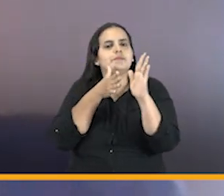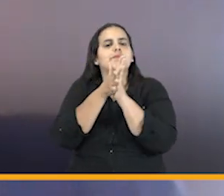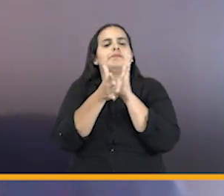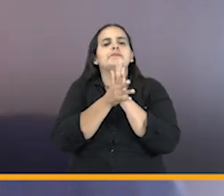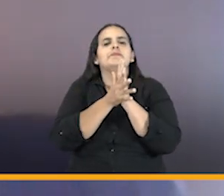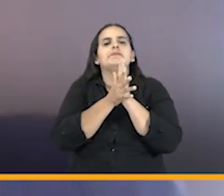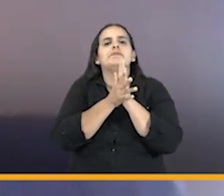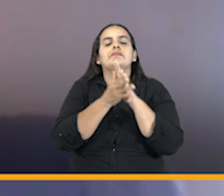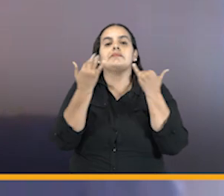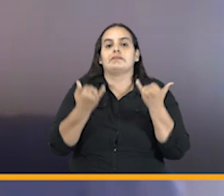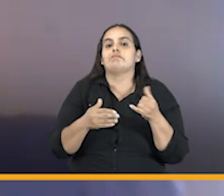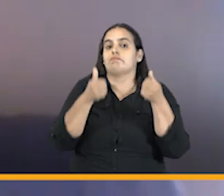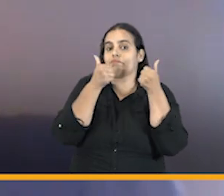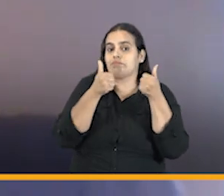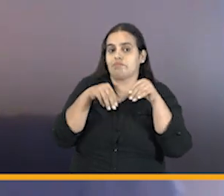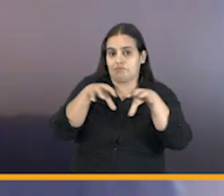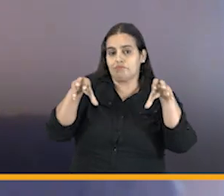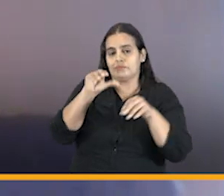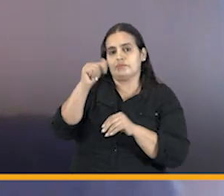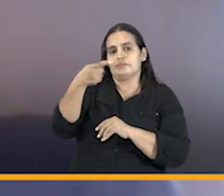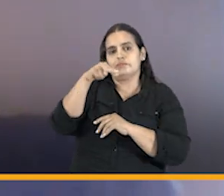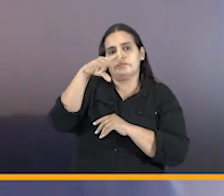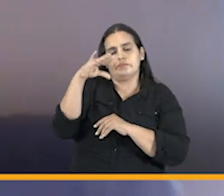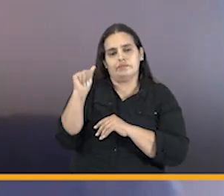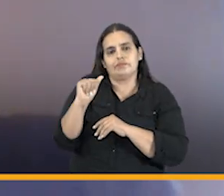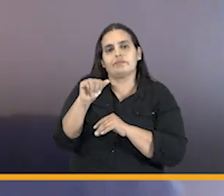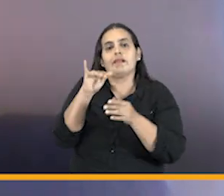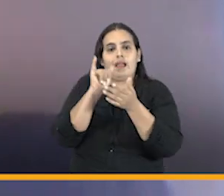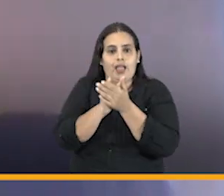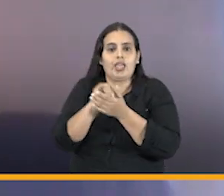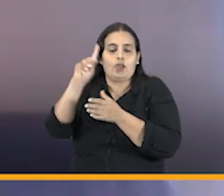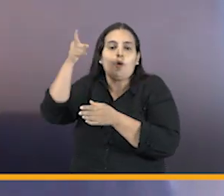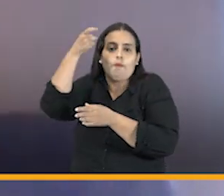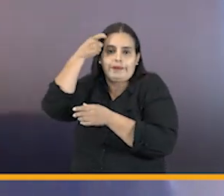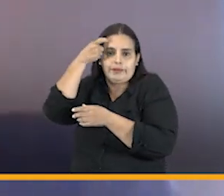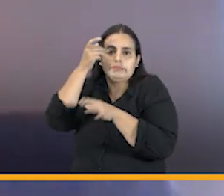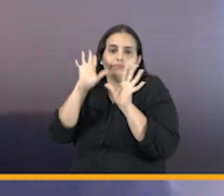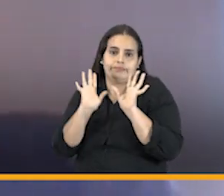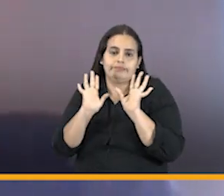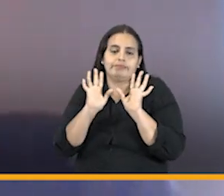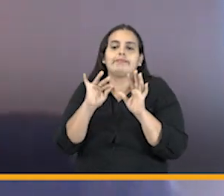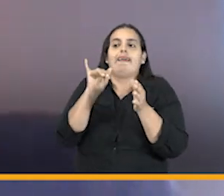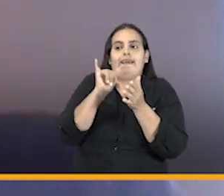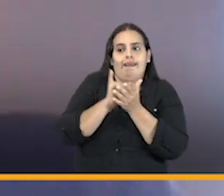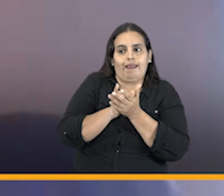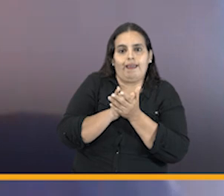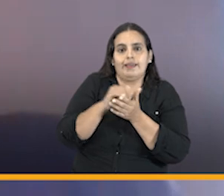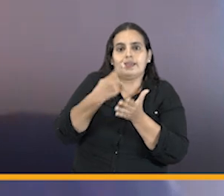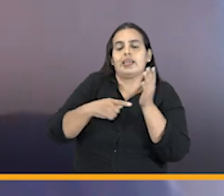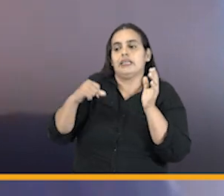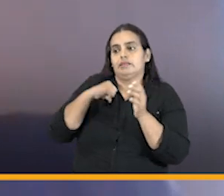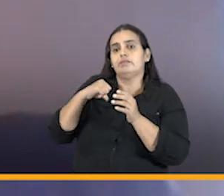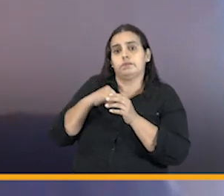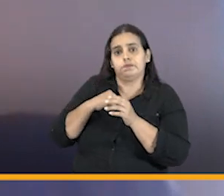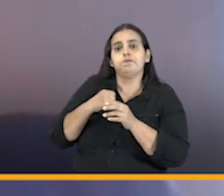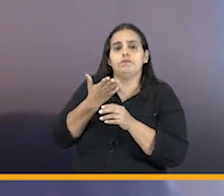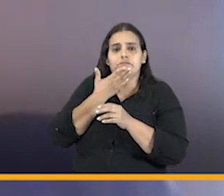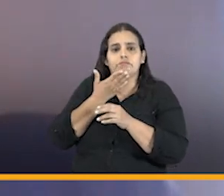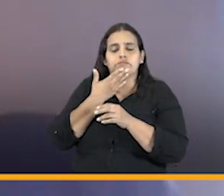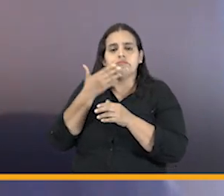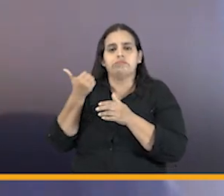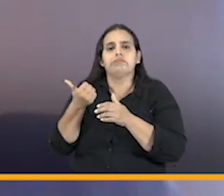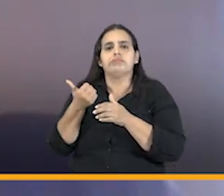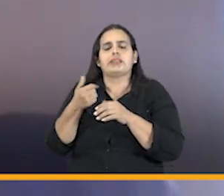que si bien la agencia es una entidad gubernamental pues es una entidad que goza de